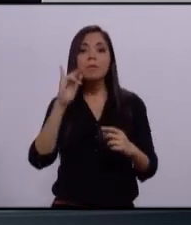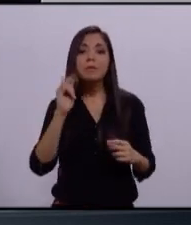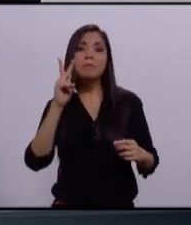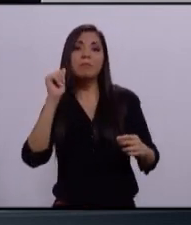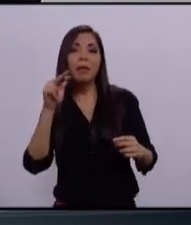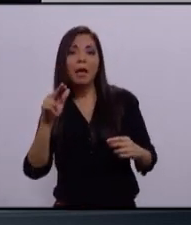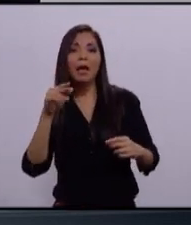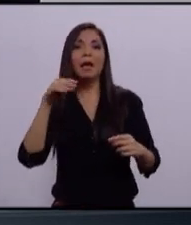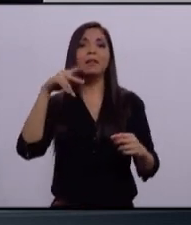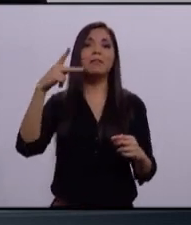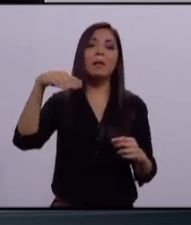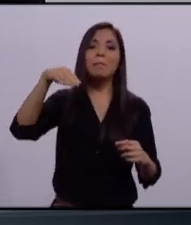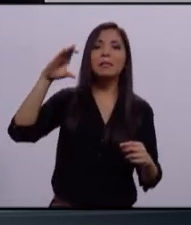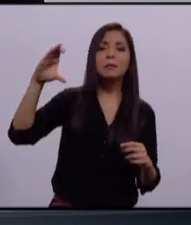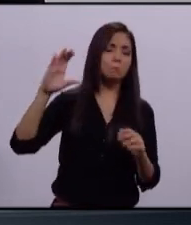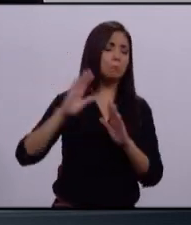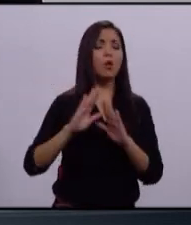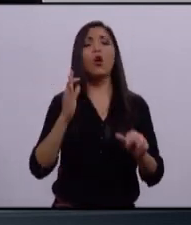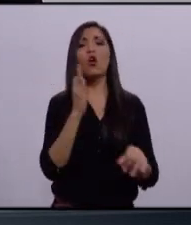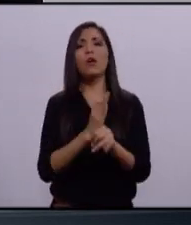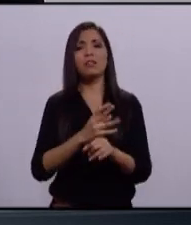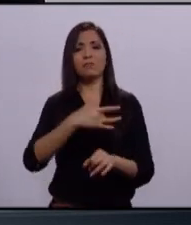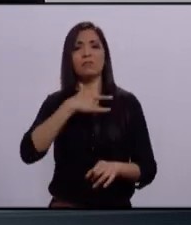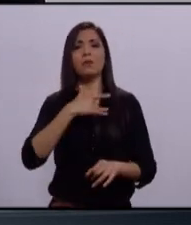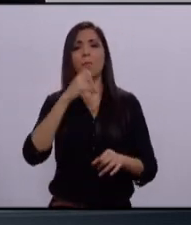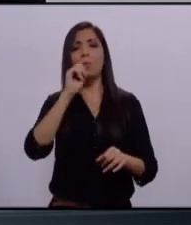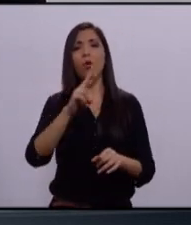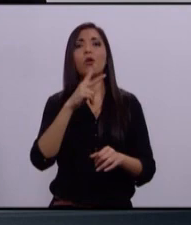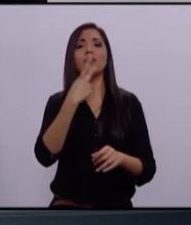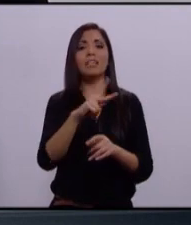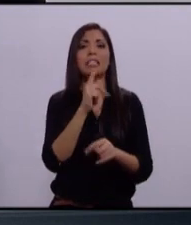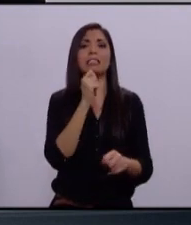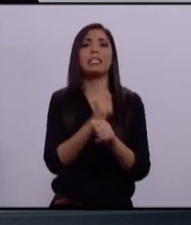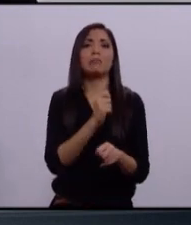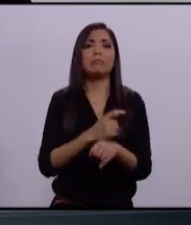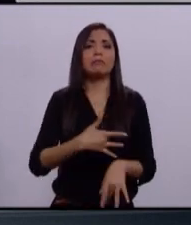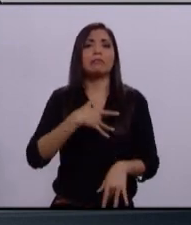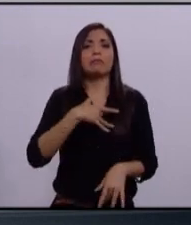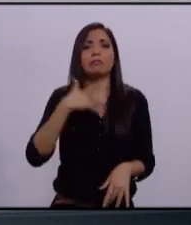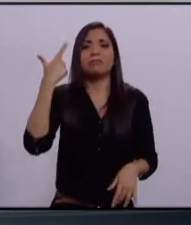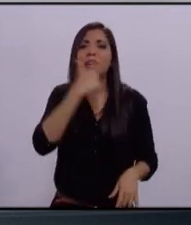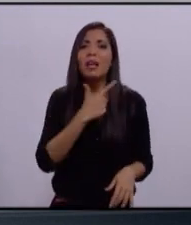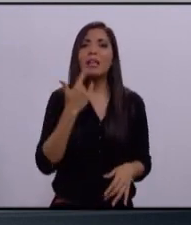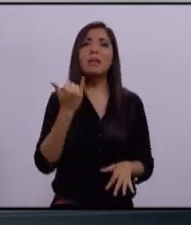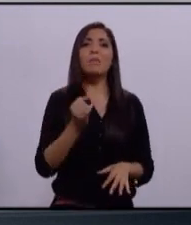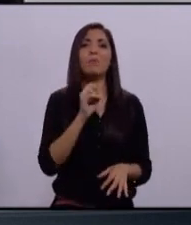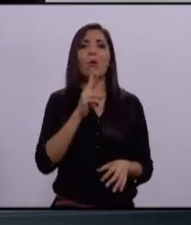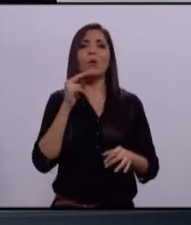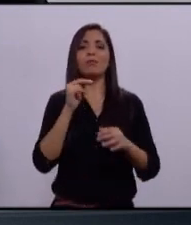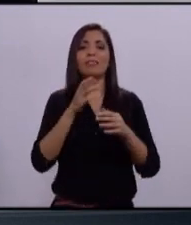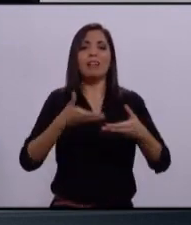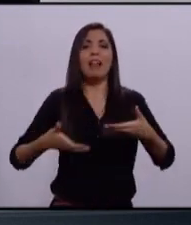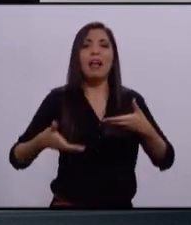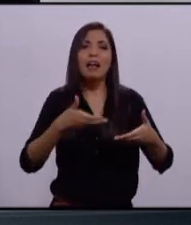sufrí en carne propia el pésimo servicio de transporte público, el temor a andar por las calles, la difícil